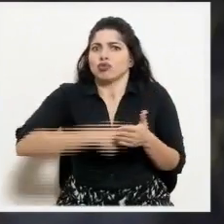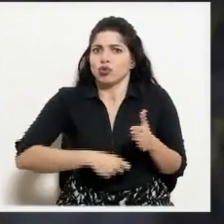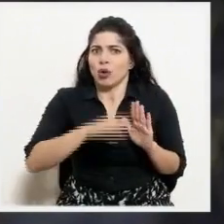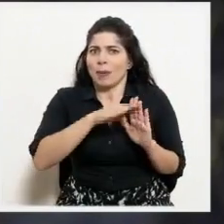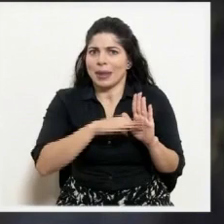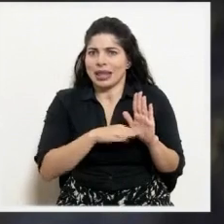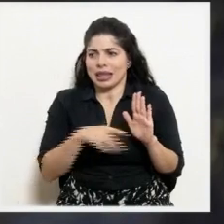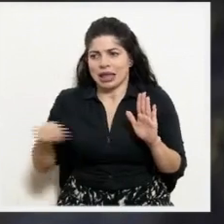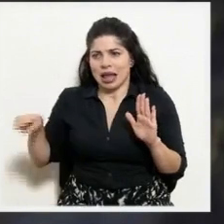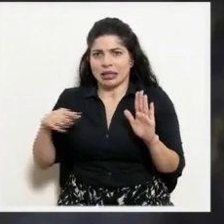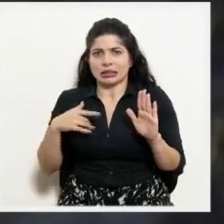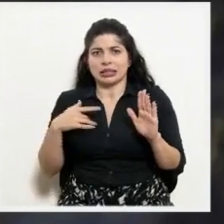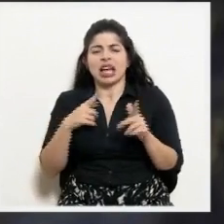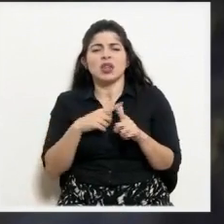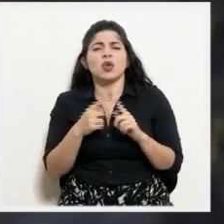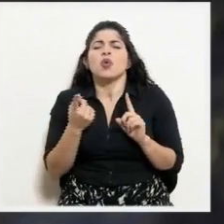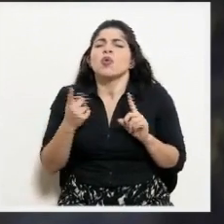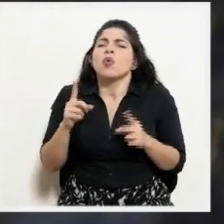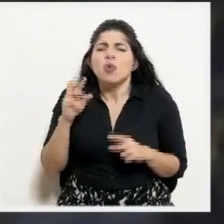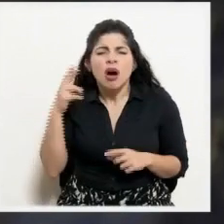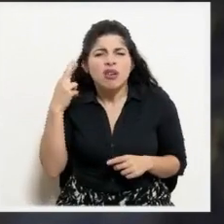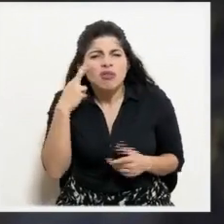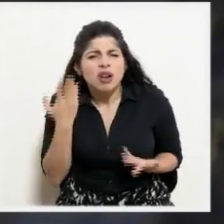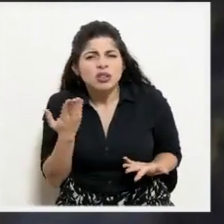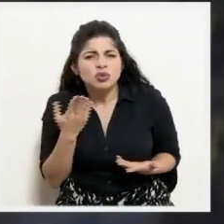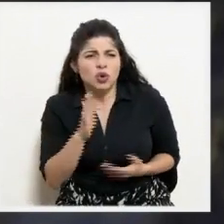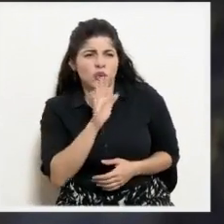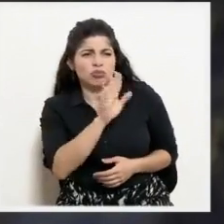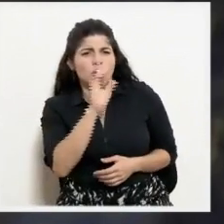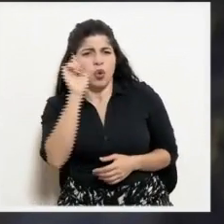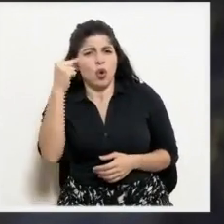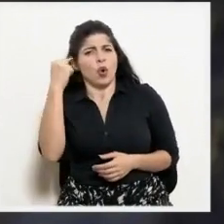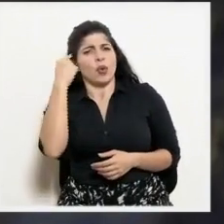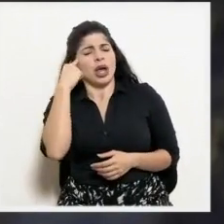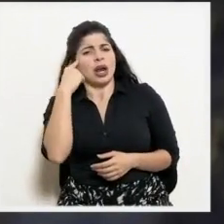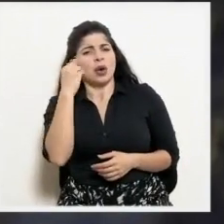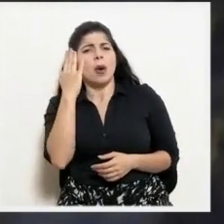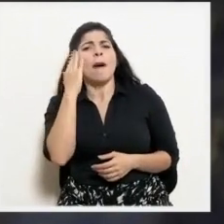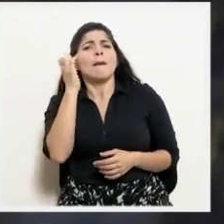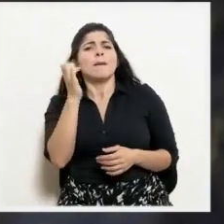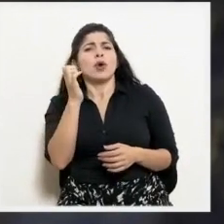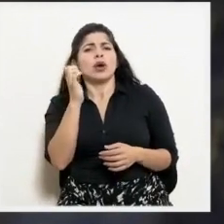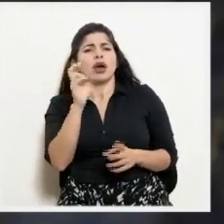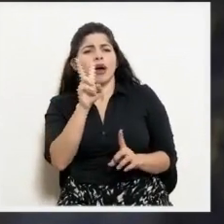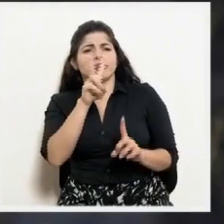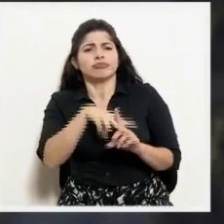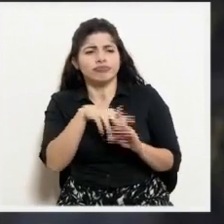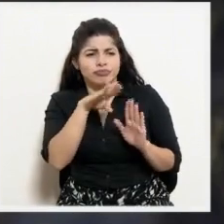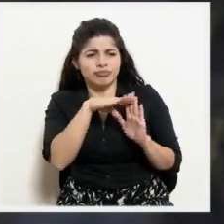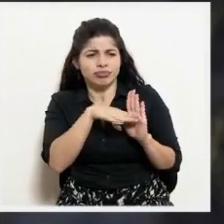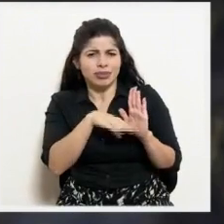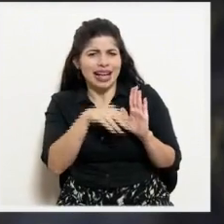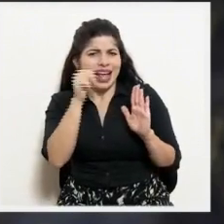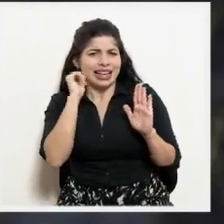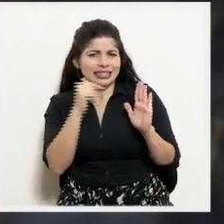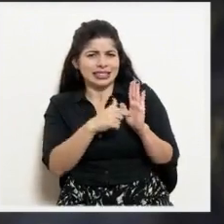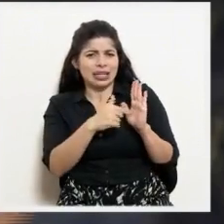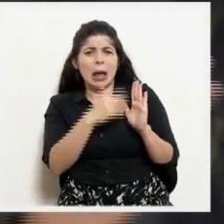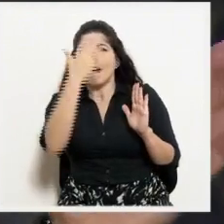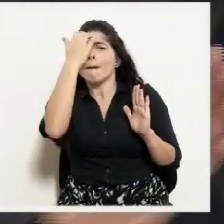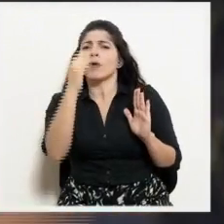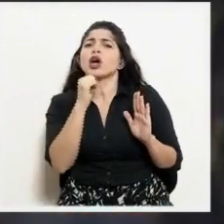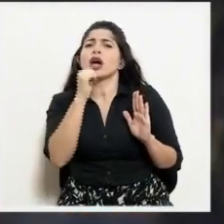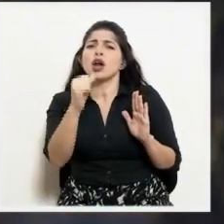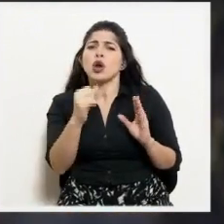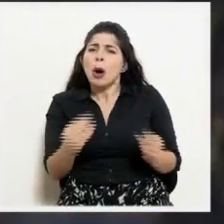¿Qué razones fundamentales tuvo el gobierno para adoptar las medidas que adoptó ayer y no ir